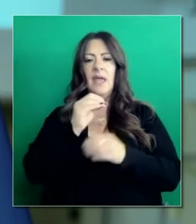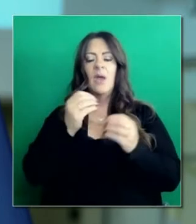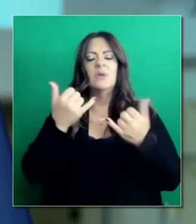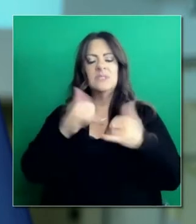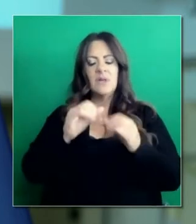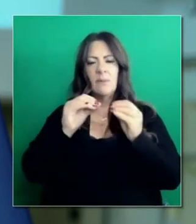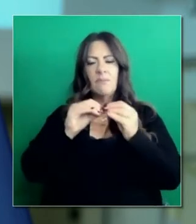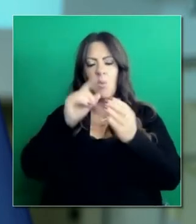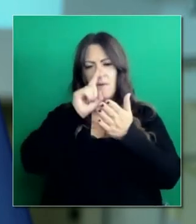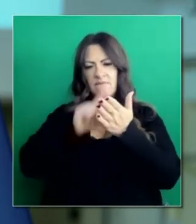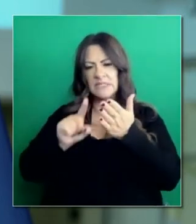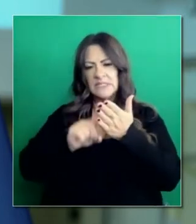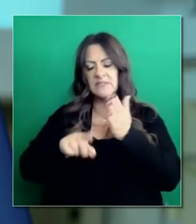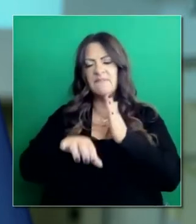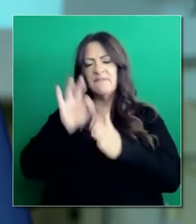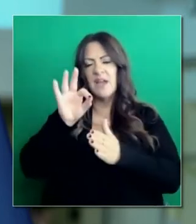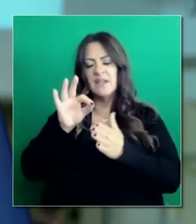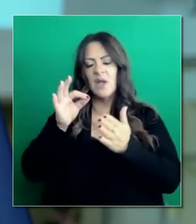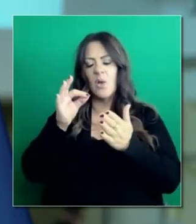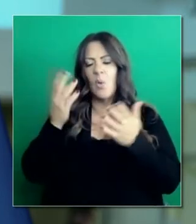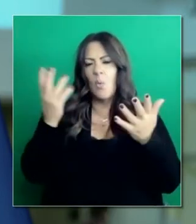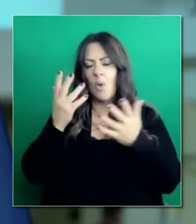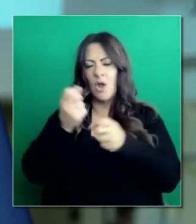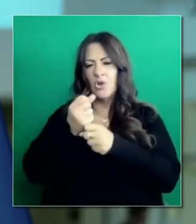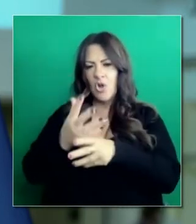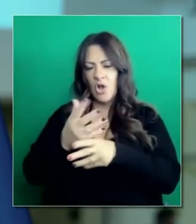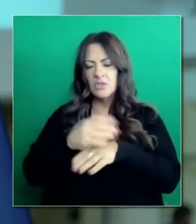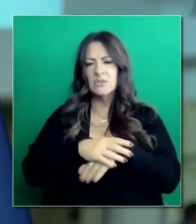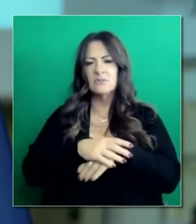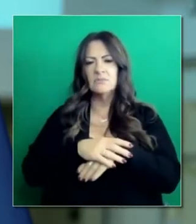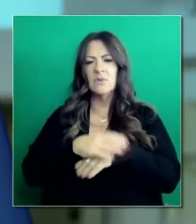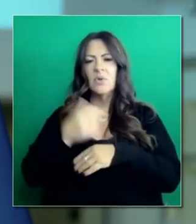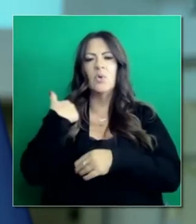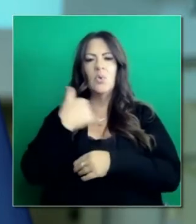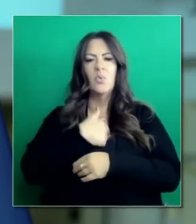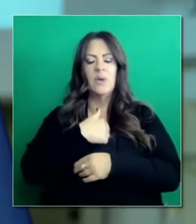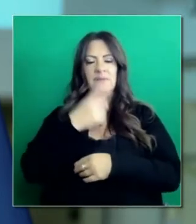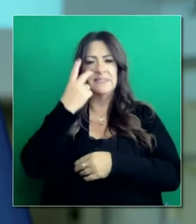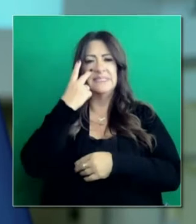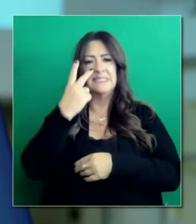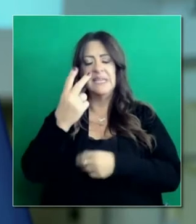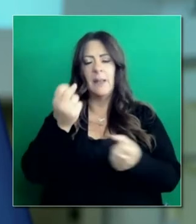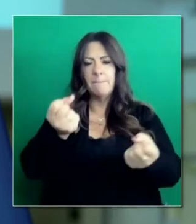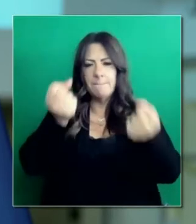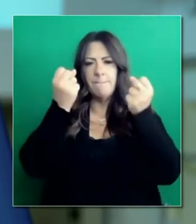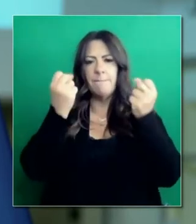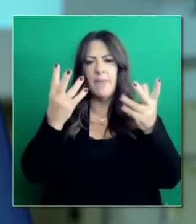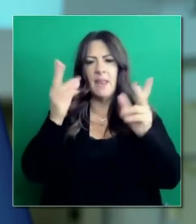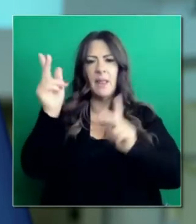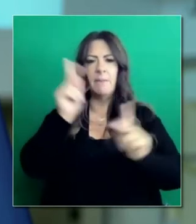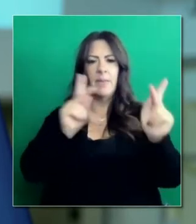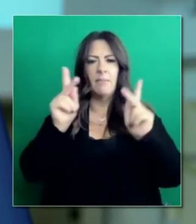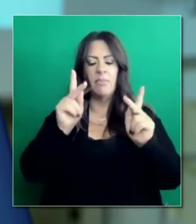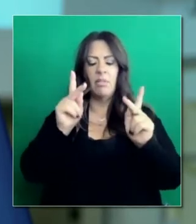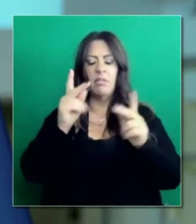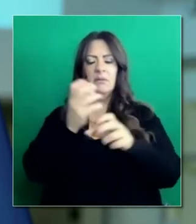Y vale investigar adicionalmente. Pero hemos visto que muchos